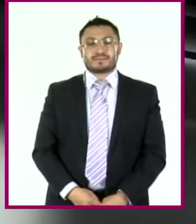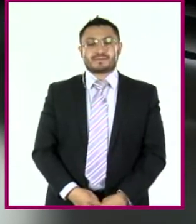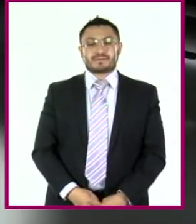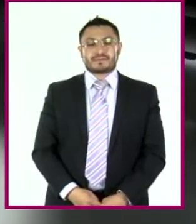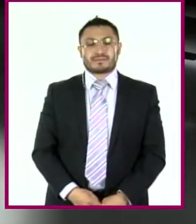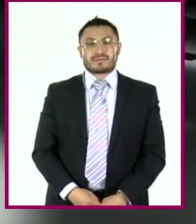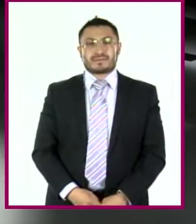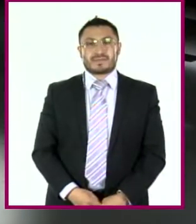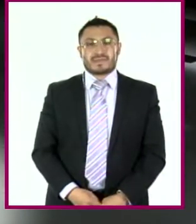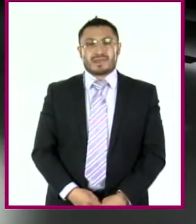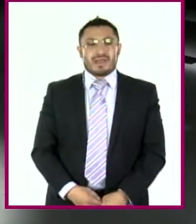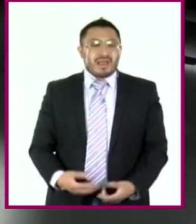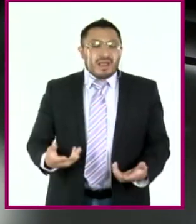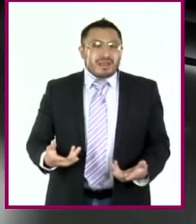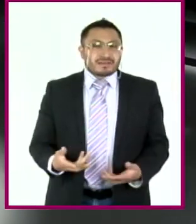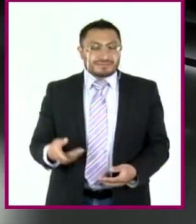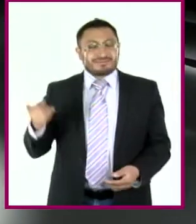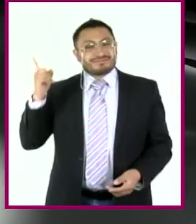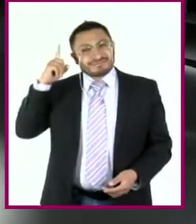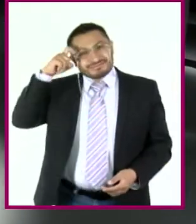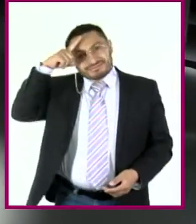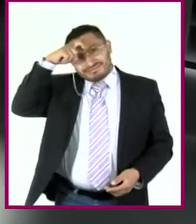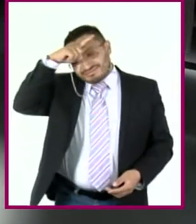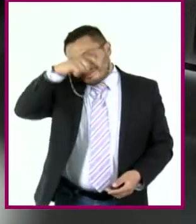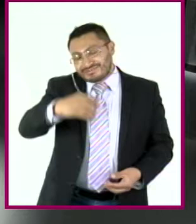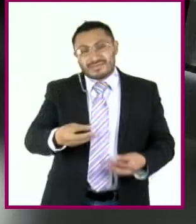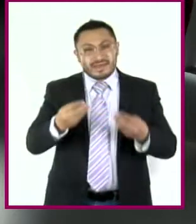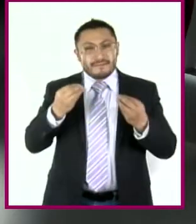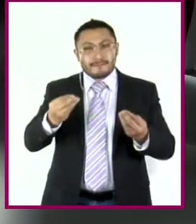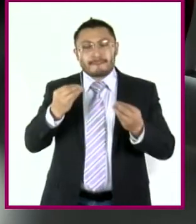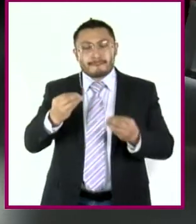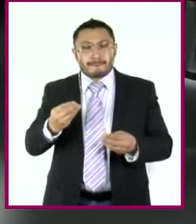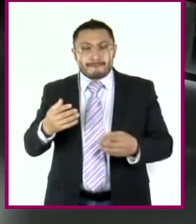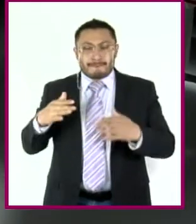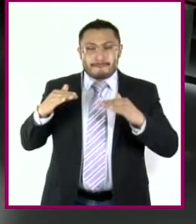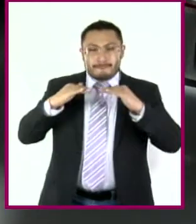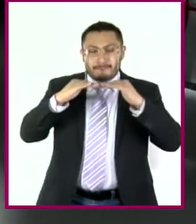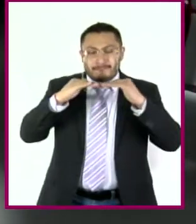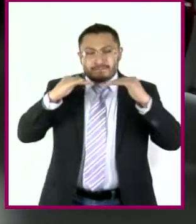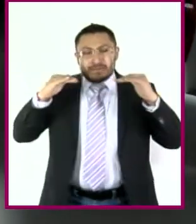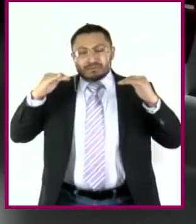Y es que cuesta. Vaya que cuesta encontrar el equilibrio.